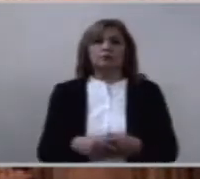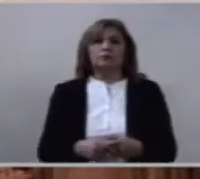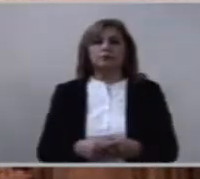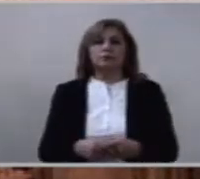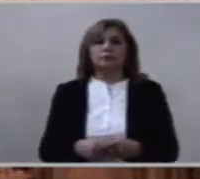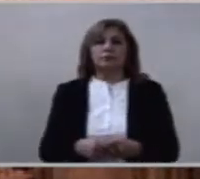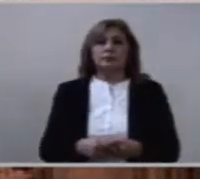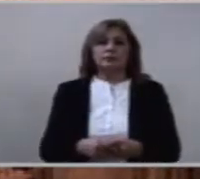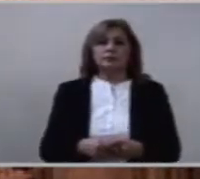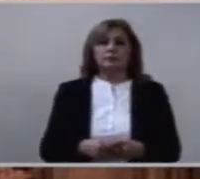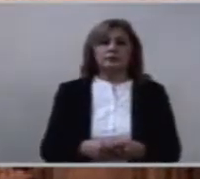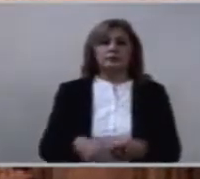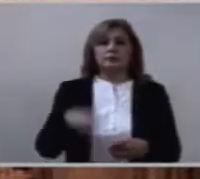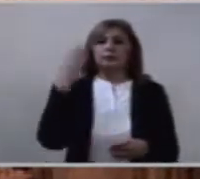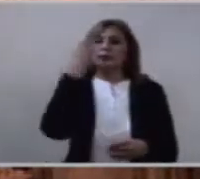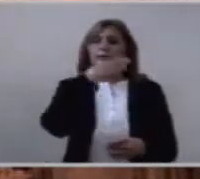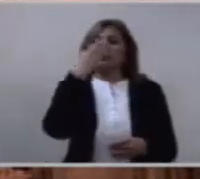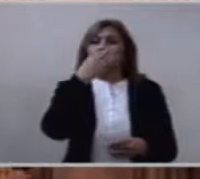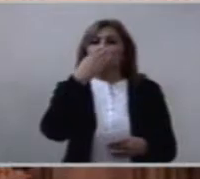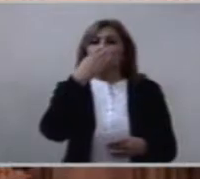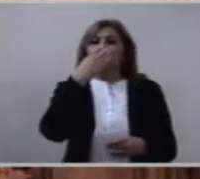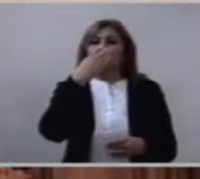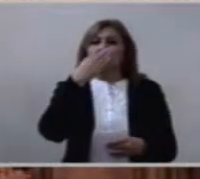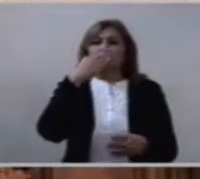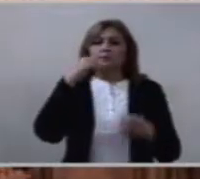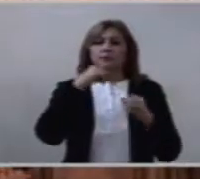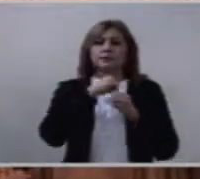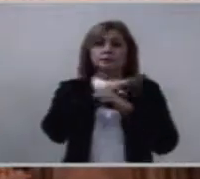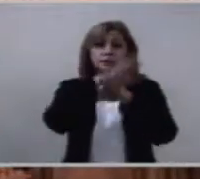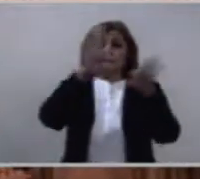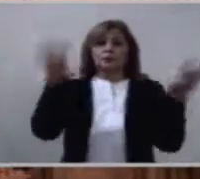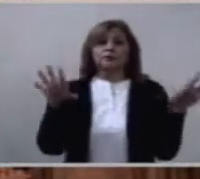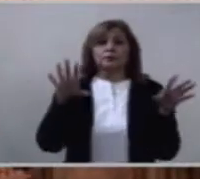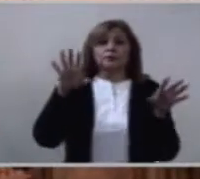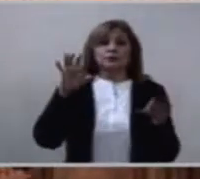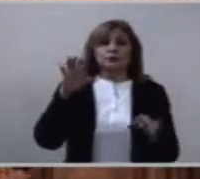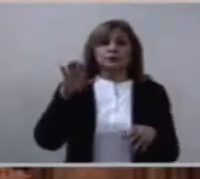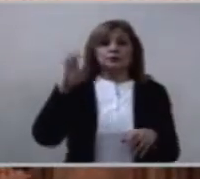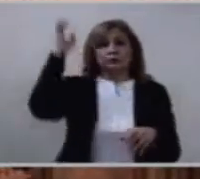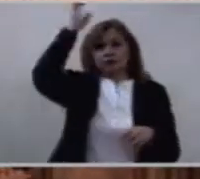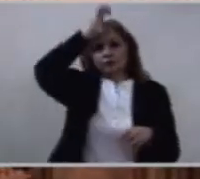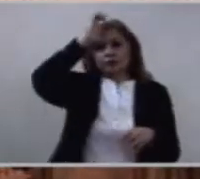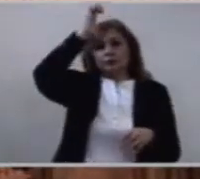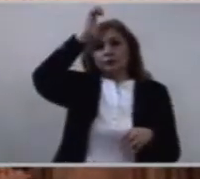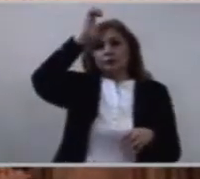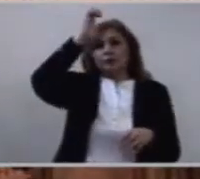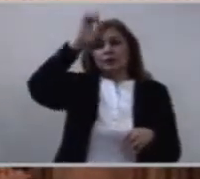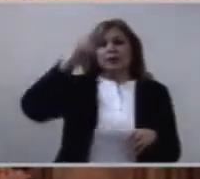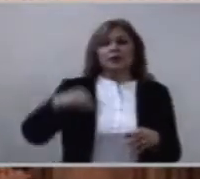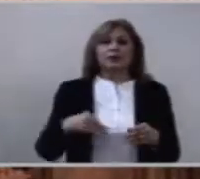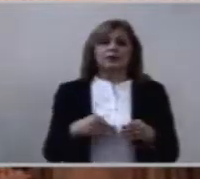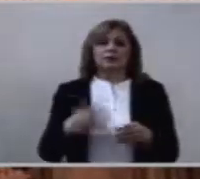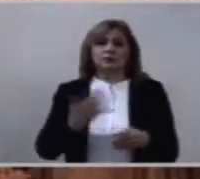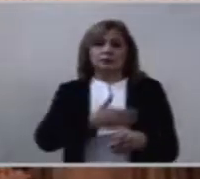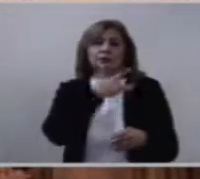Su Evangelio. El Evangelio de la alegría.